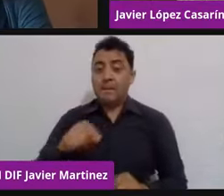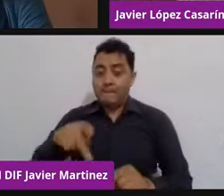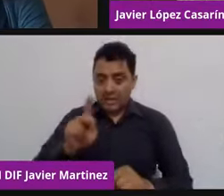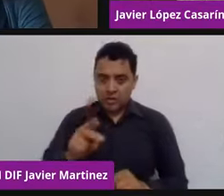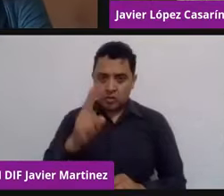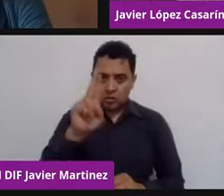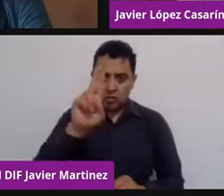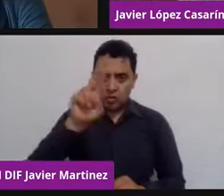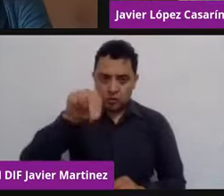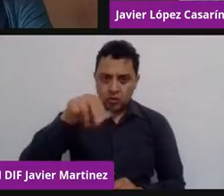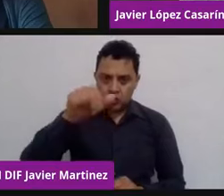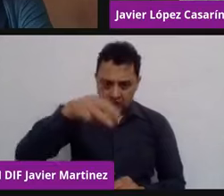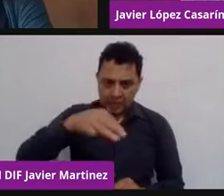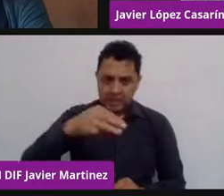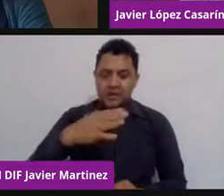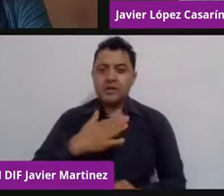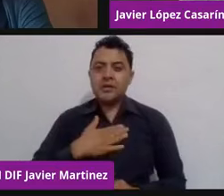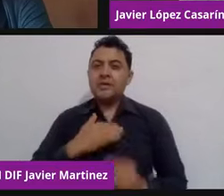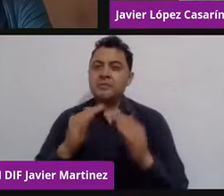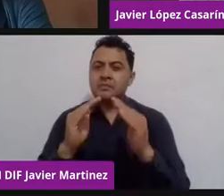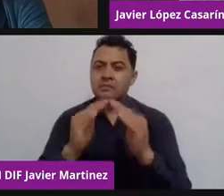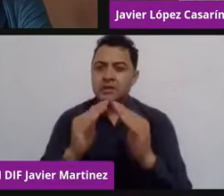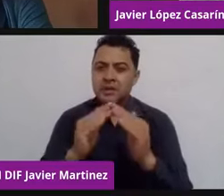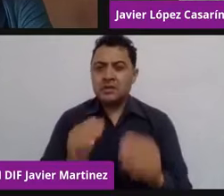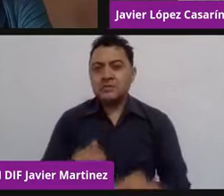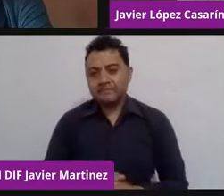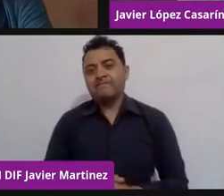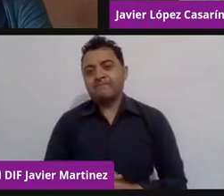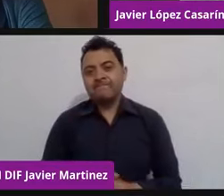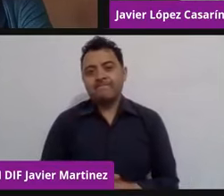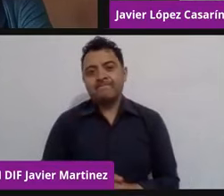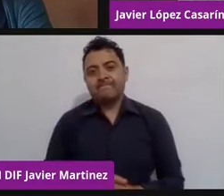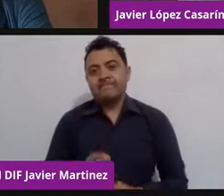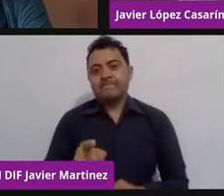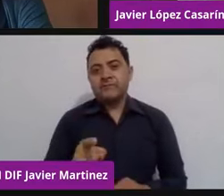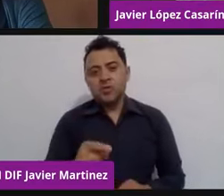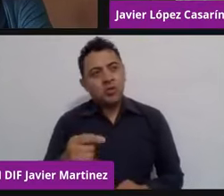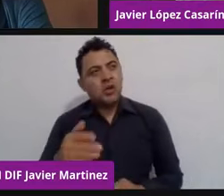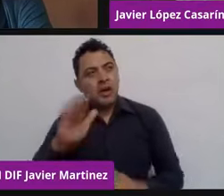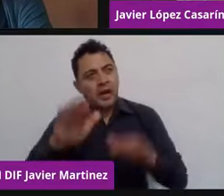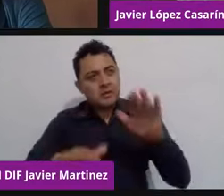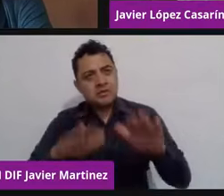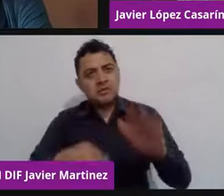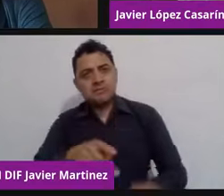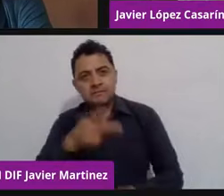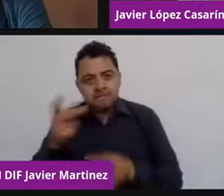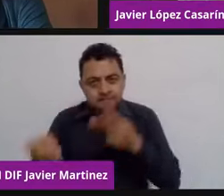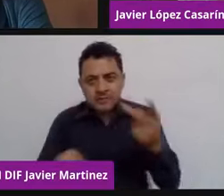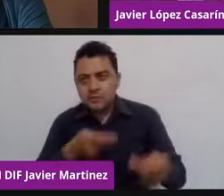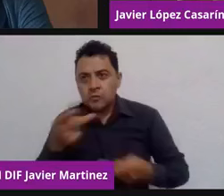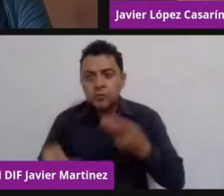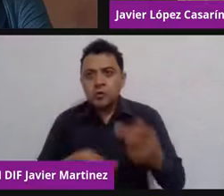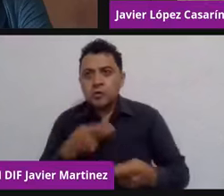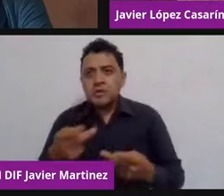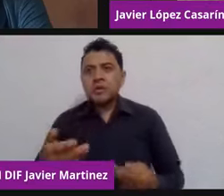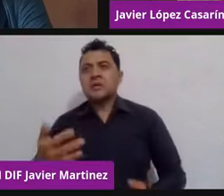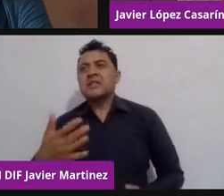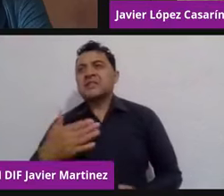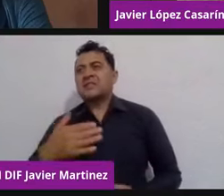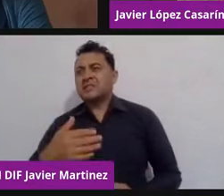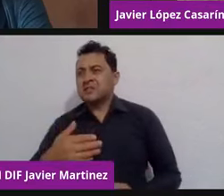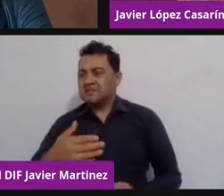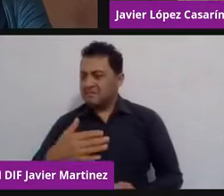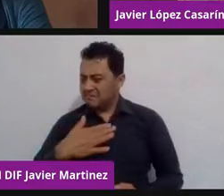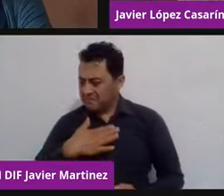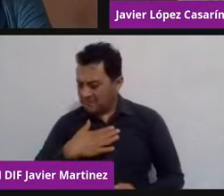que une la concurrencia, pues es esta parte de hacernos preguntas que nos van enriqueciendo, entonces encantado de la vida